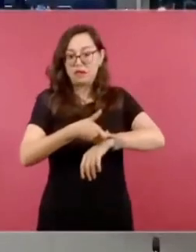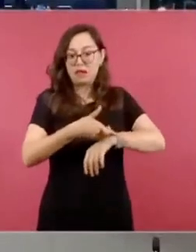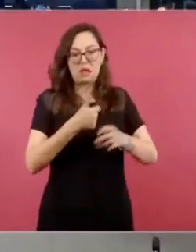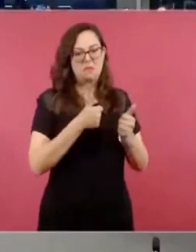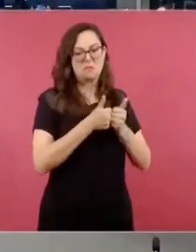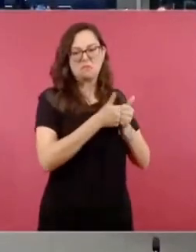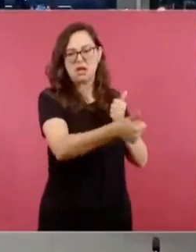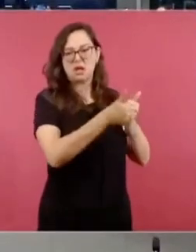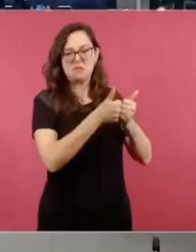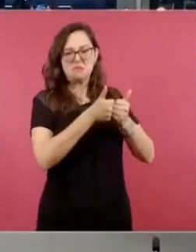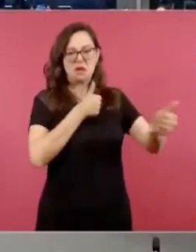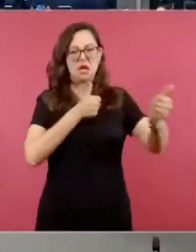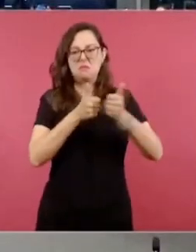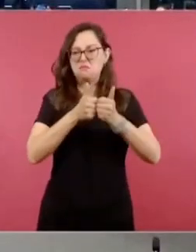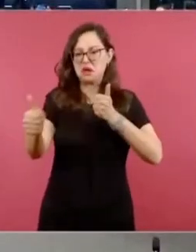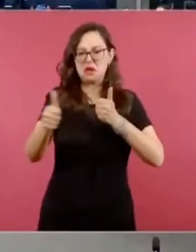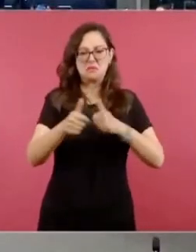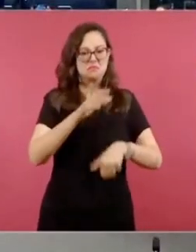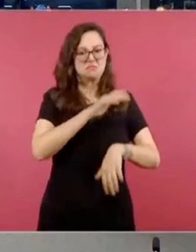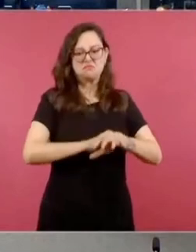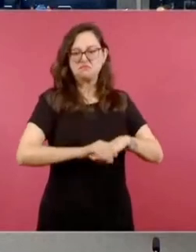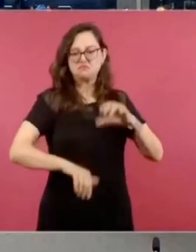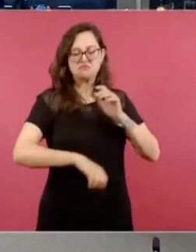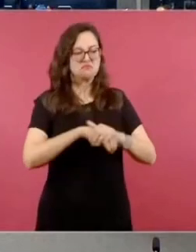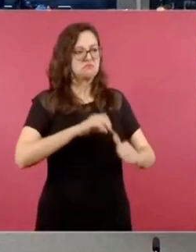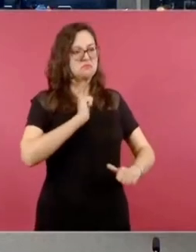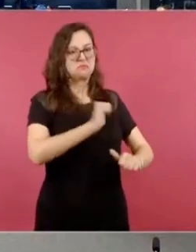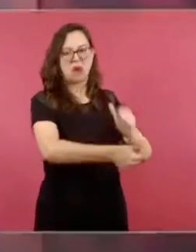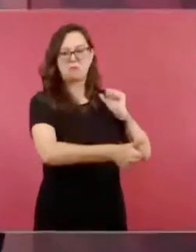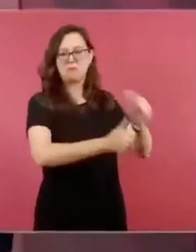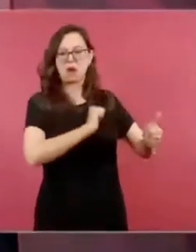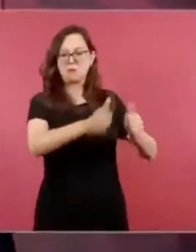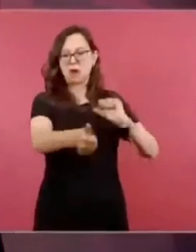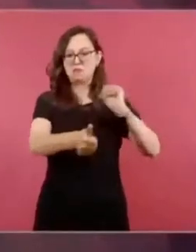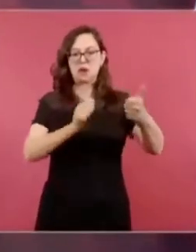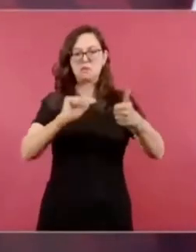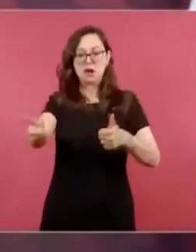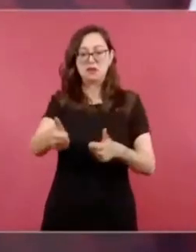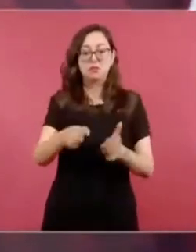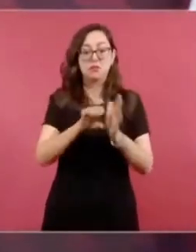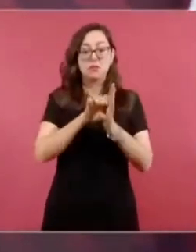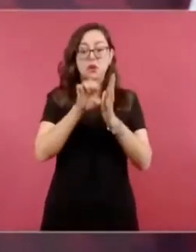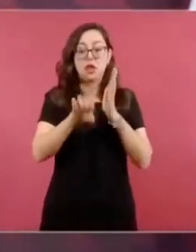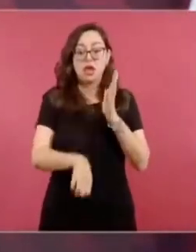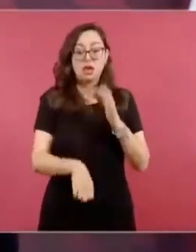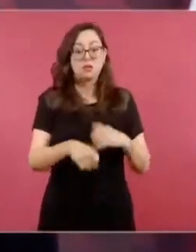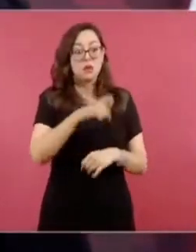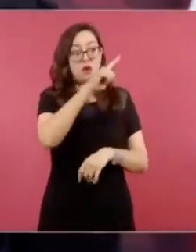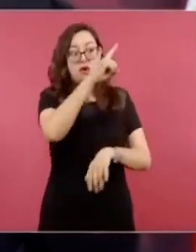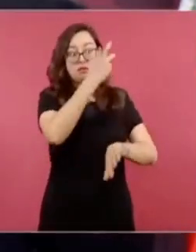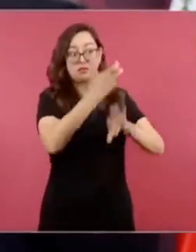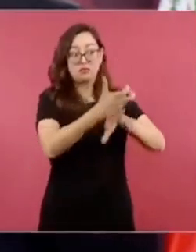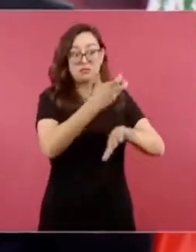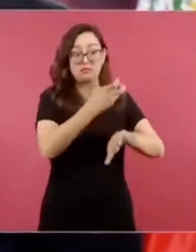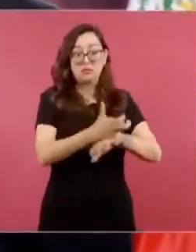esto de que los jóvenes se van de la casa, no, no les ayuda,